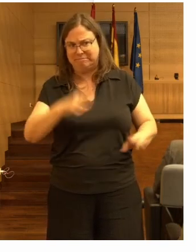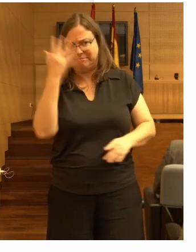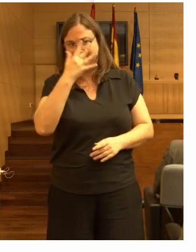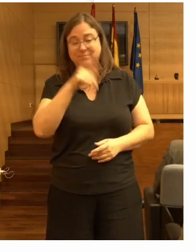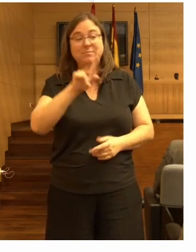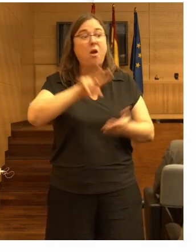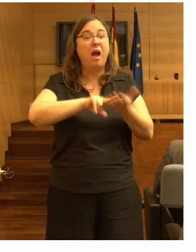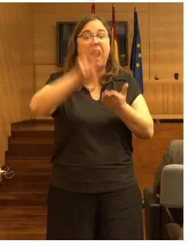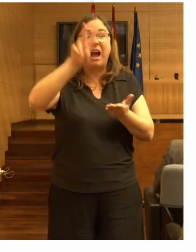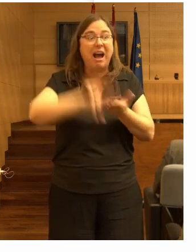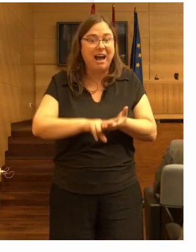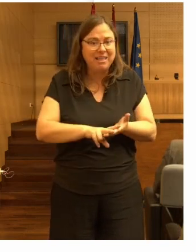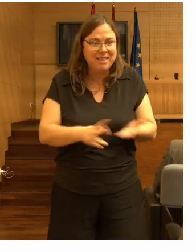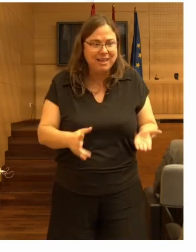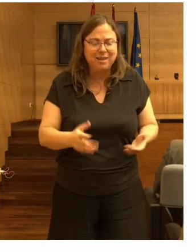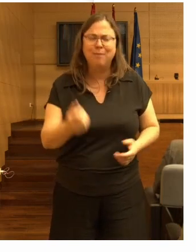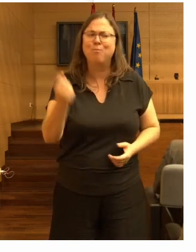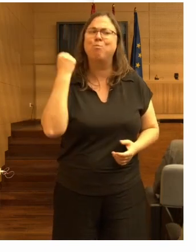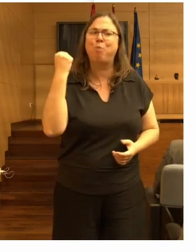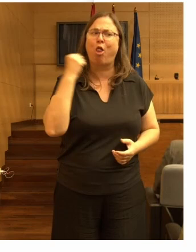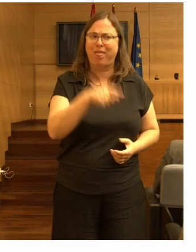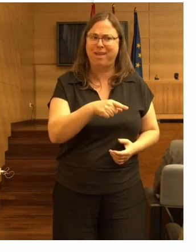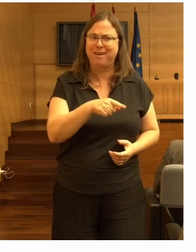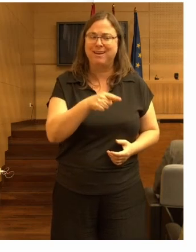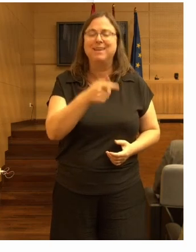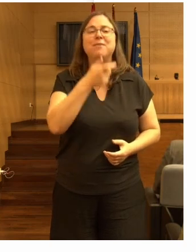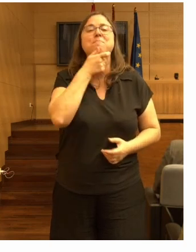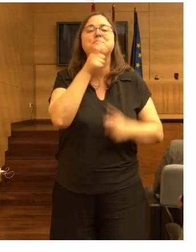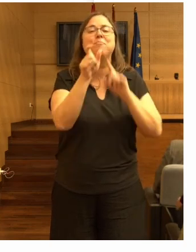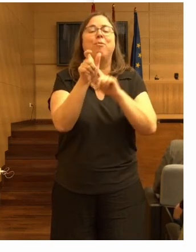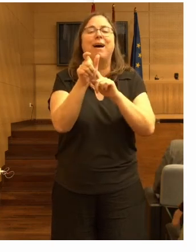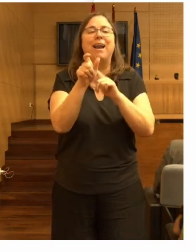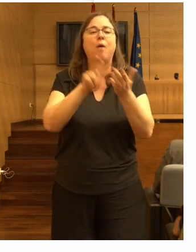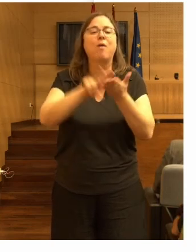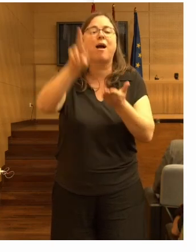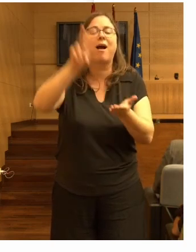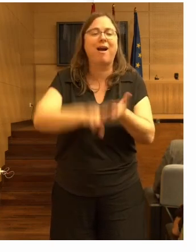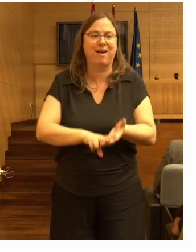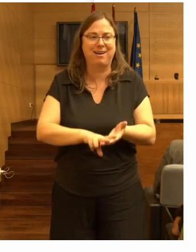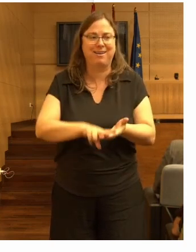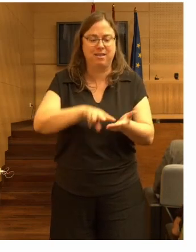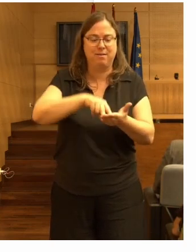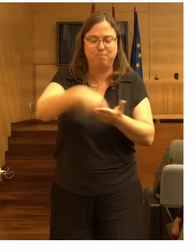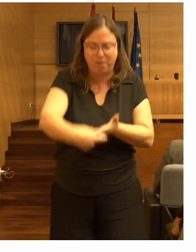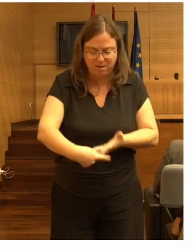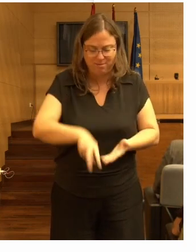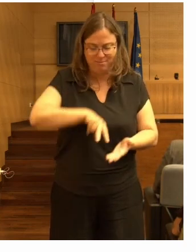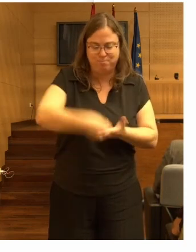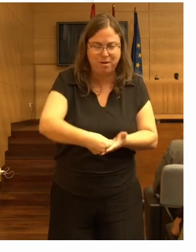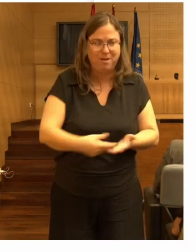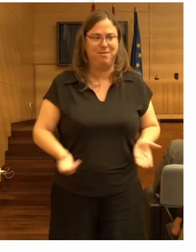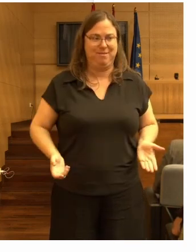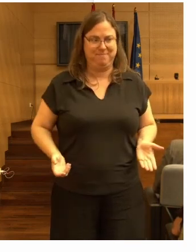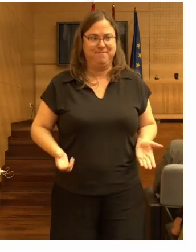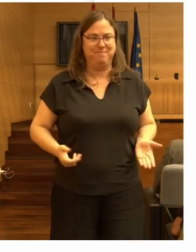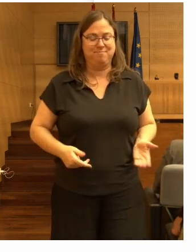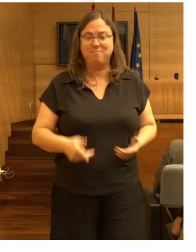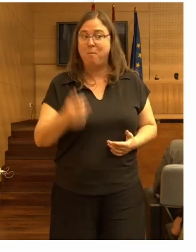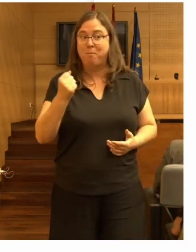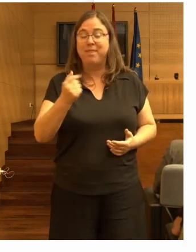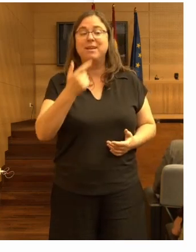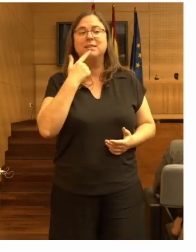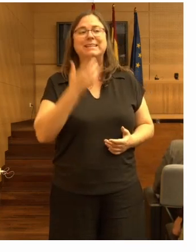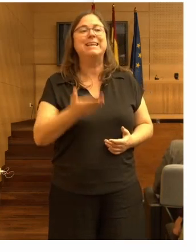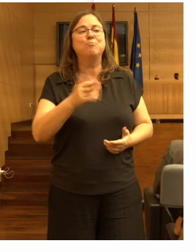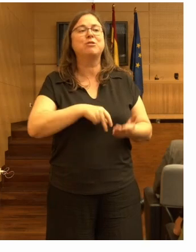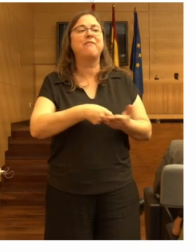una caída tiene mucho poder la palabra caída como en su semántica entonces las caídas son